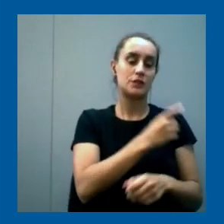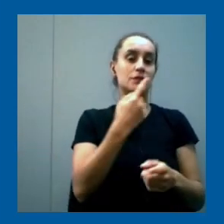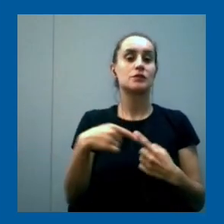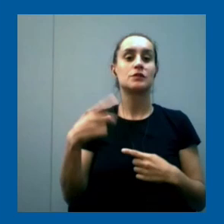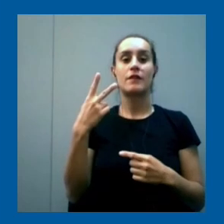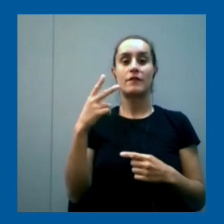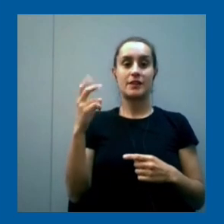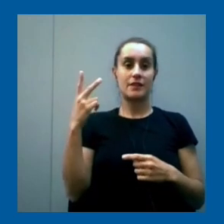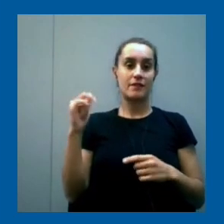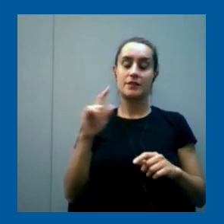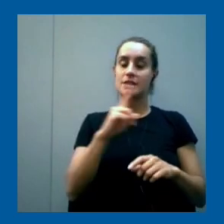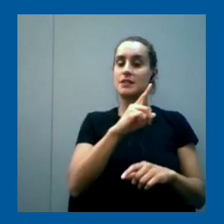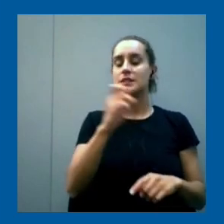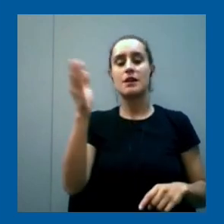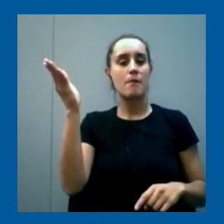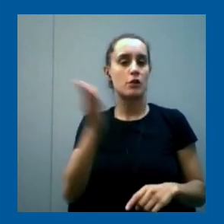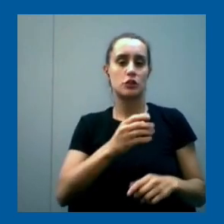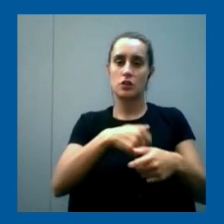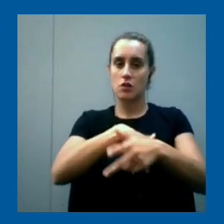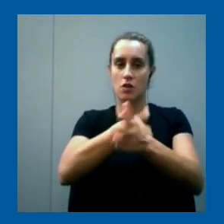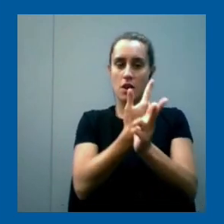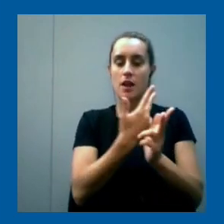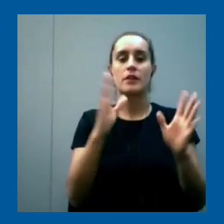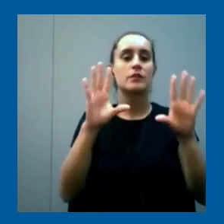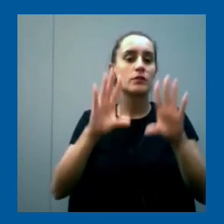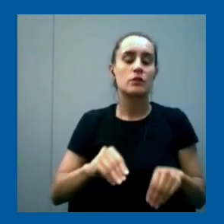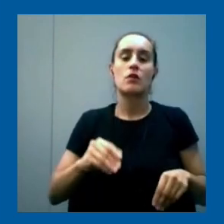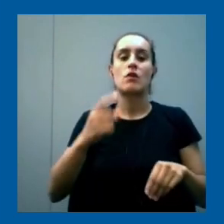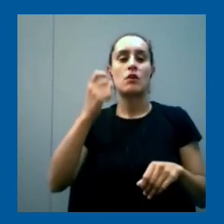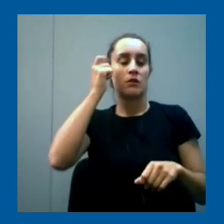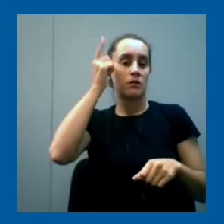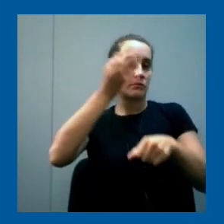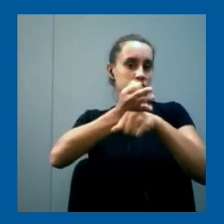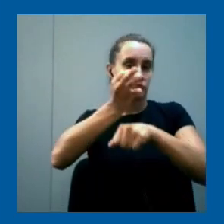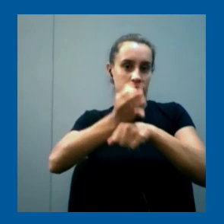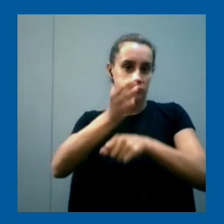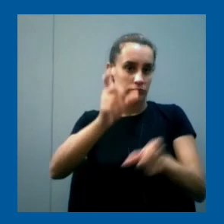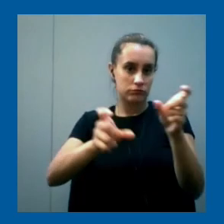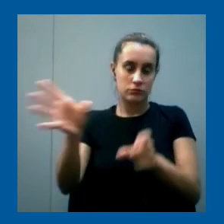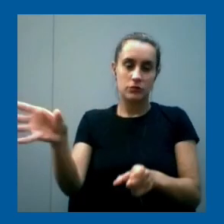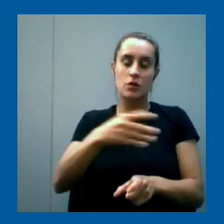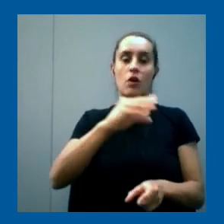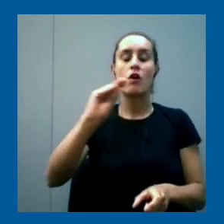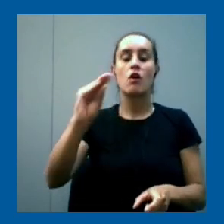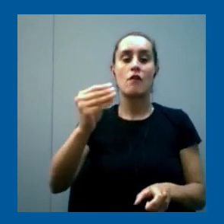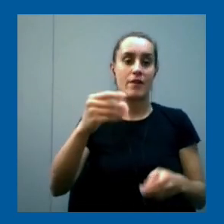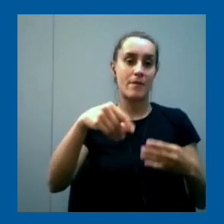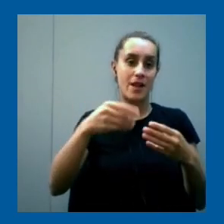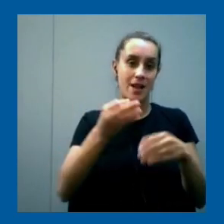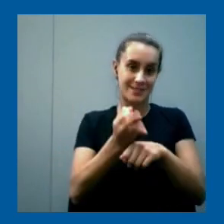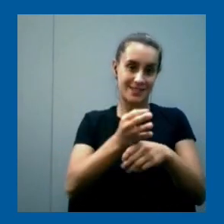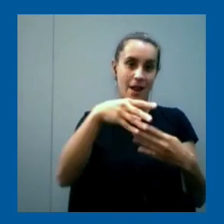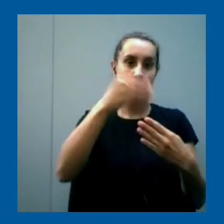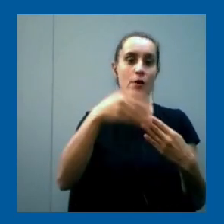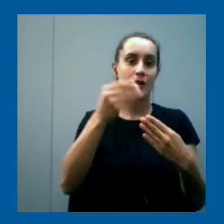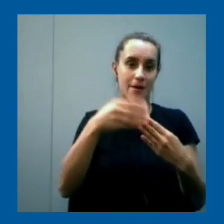% online haciendo todo lo que es la capacitación de Jóvenes a Programar y por suerte llegamos a tener